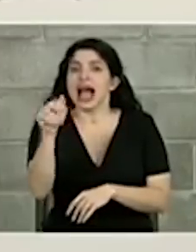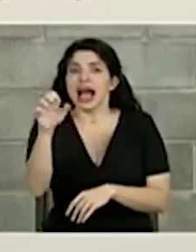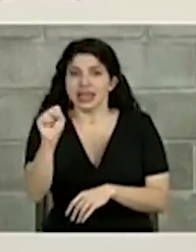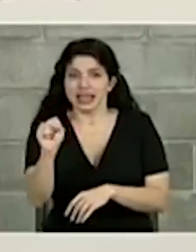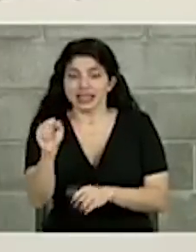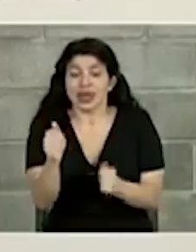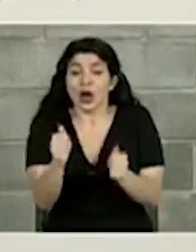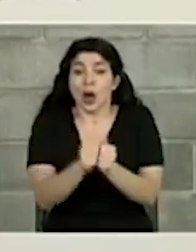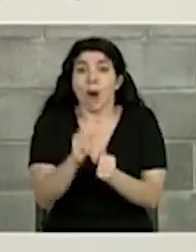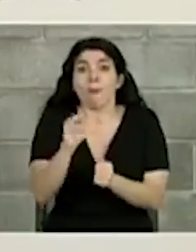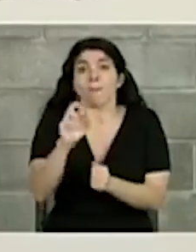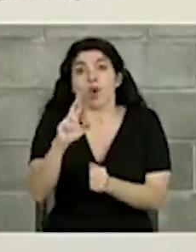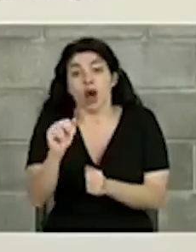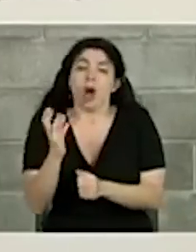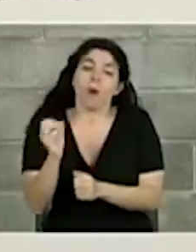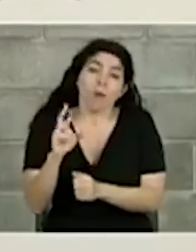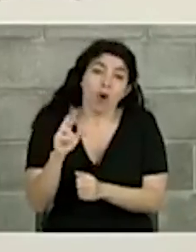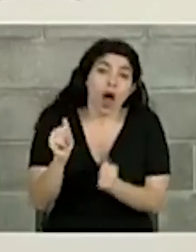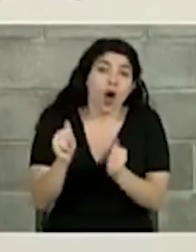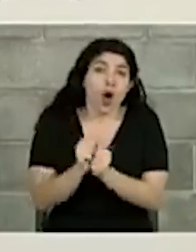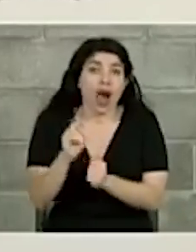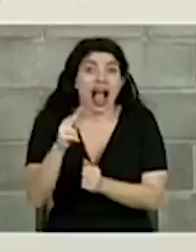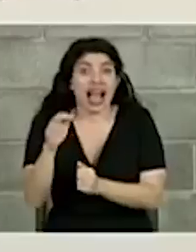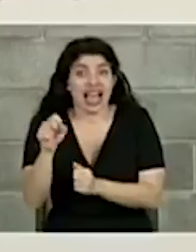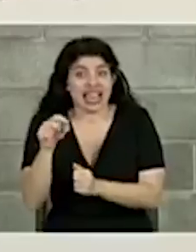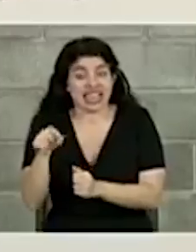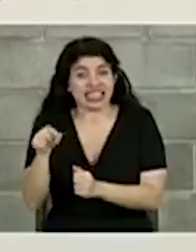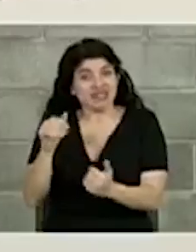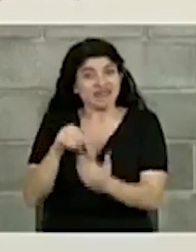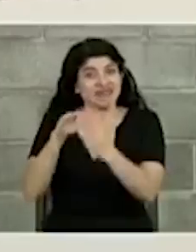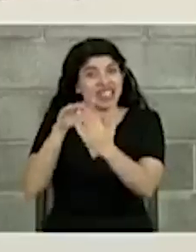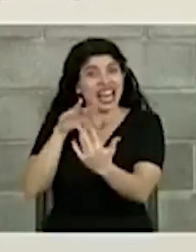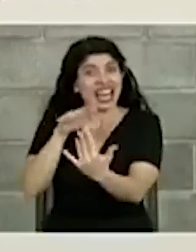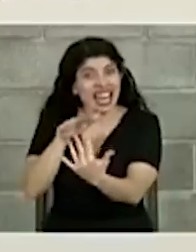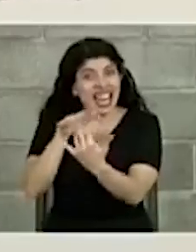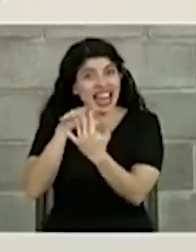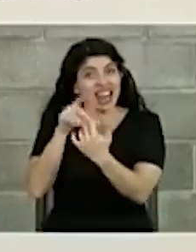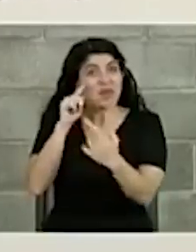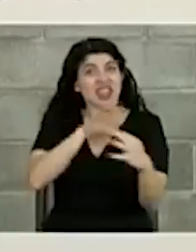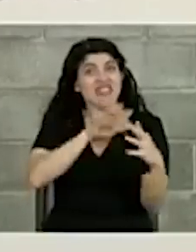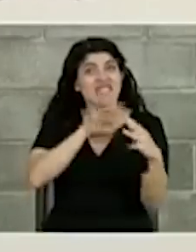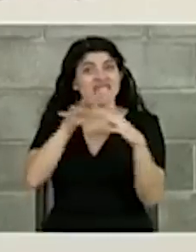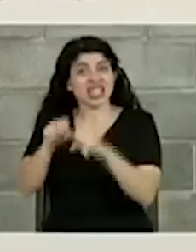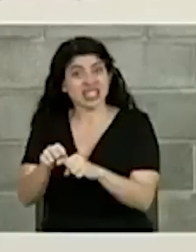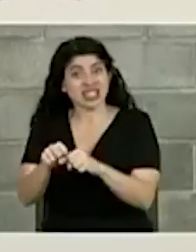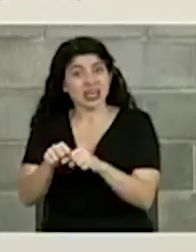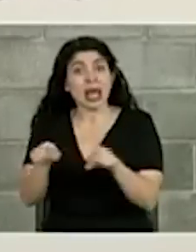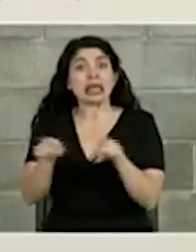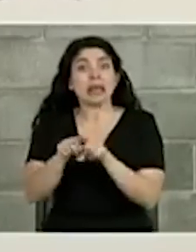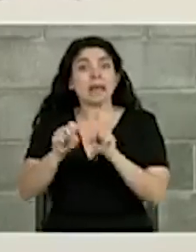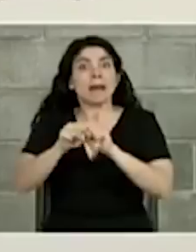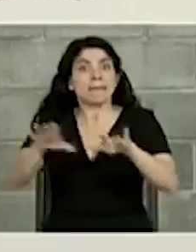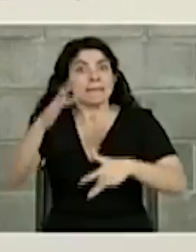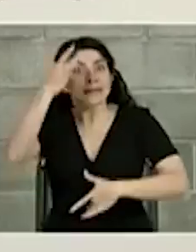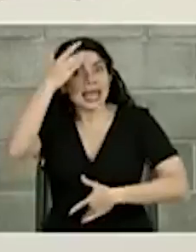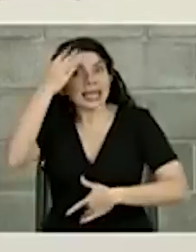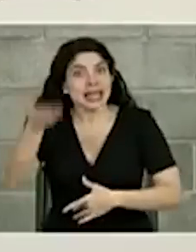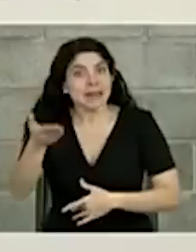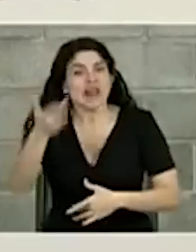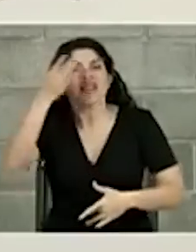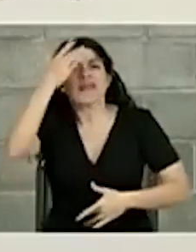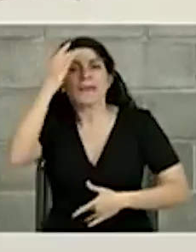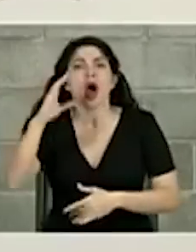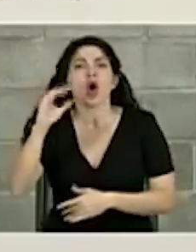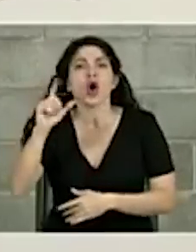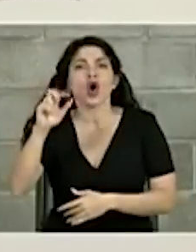junto a Mora o Mora junto a Cañas no sólo enfrentaron una guerra contra el invasor sino una pandemia del cólera